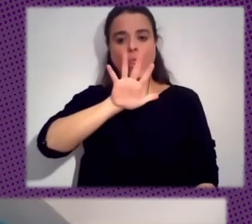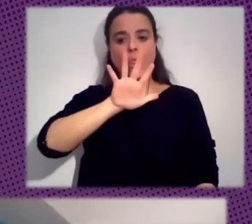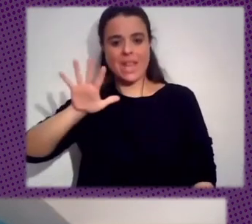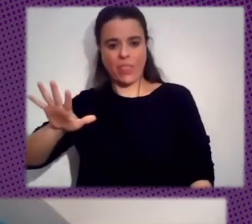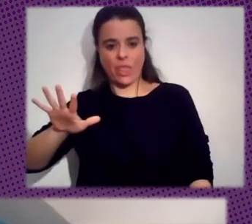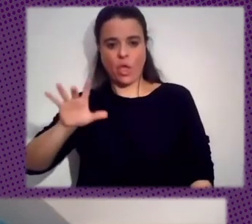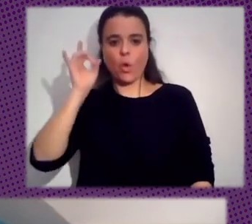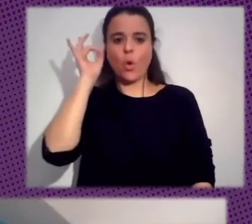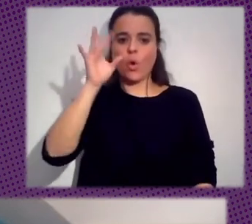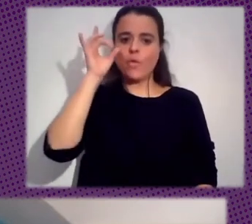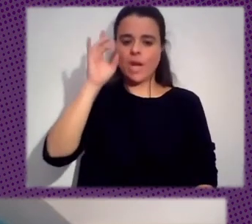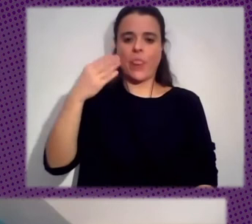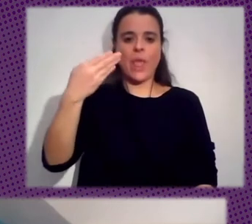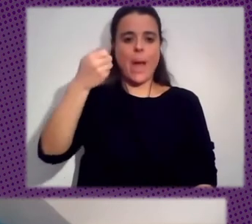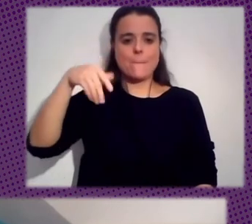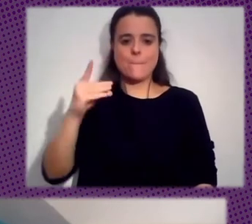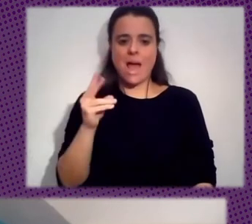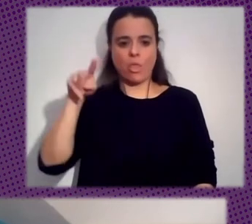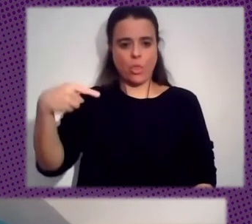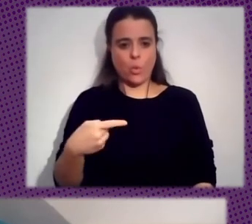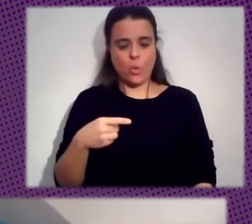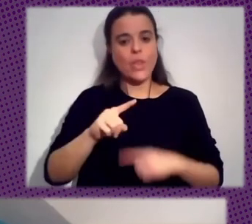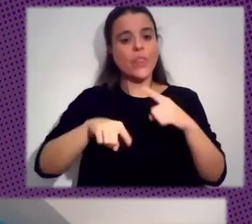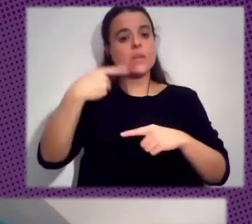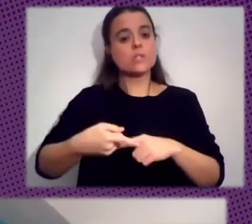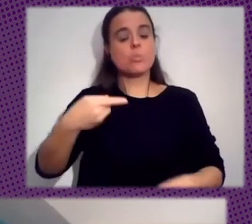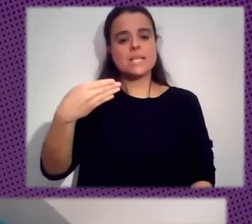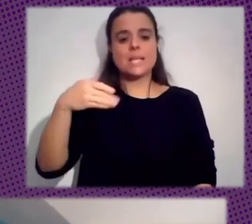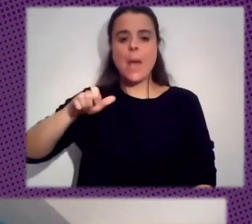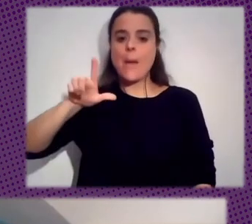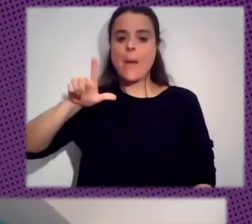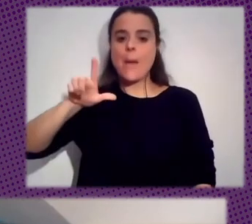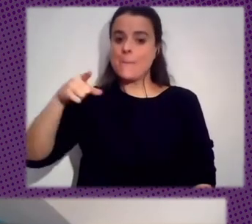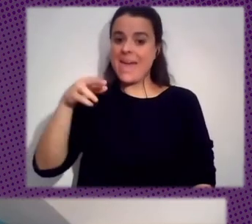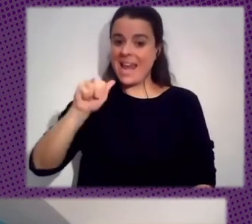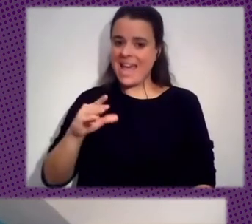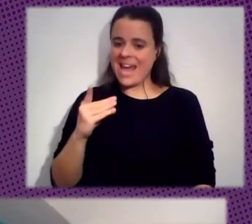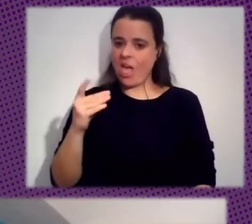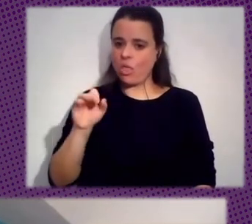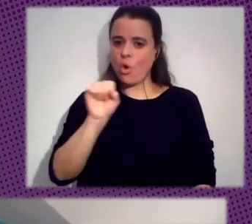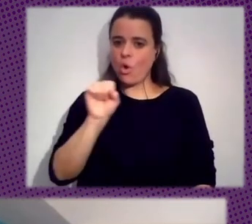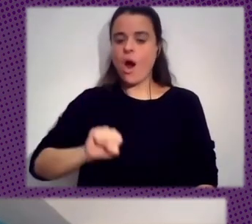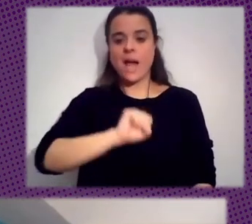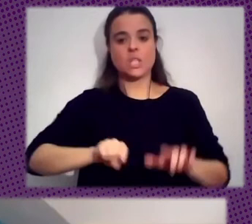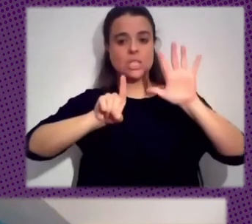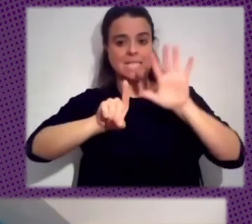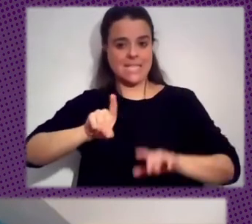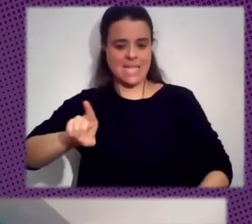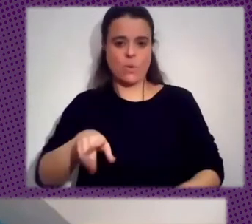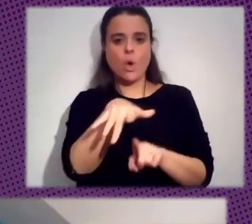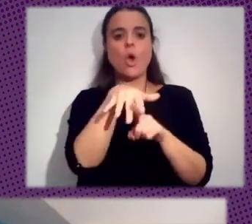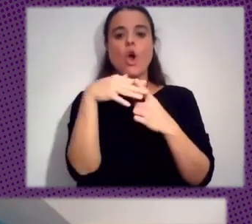Se Formalizaron Ya En Belgrado Con La Conferencia En El 61 Y Bueno El Contexto Es La Guerra